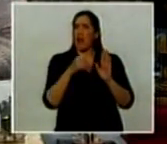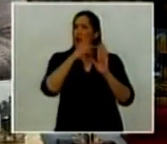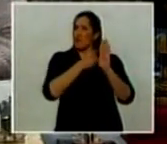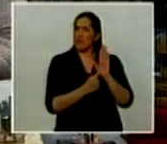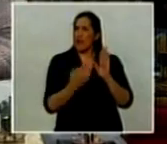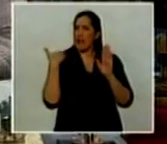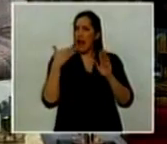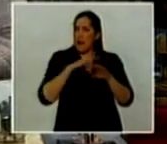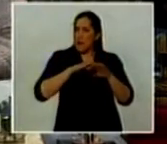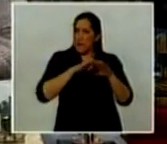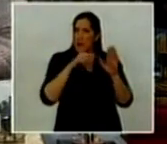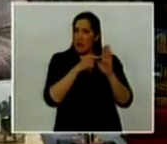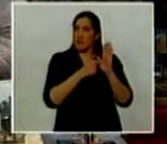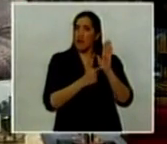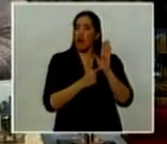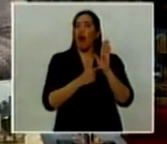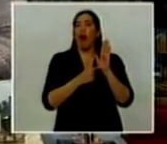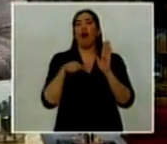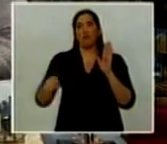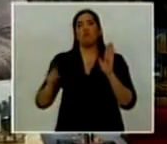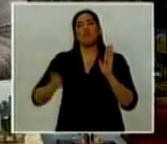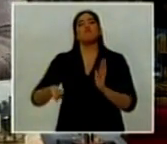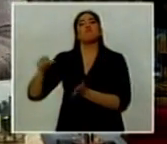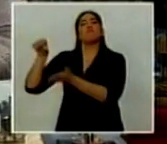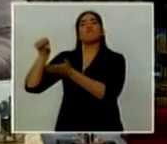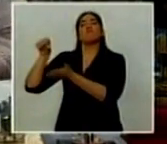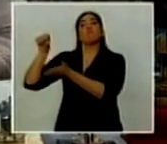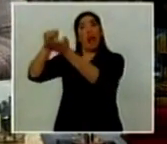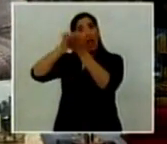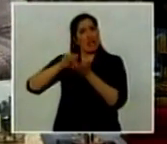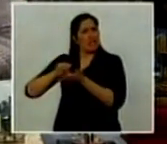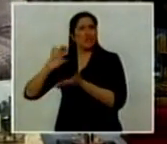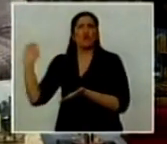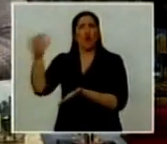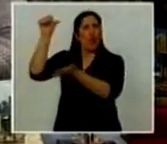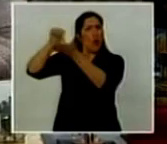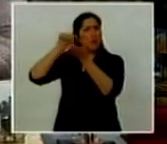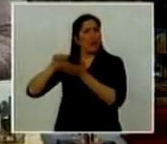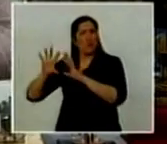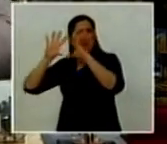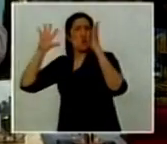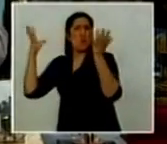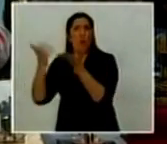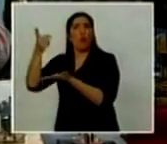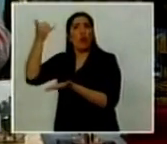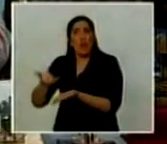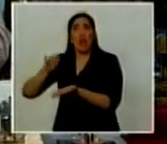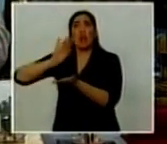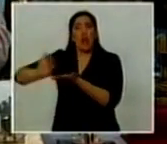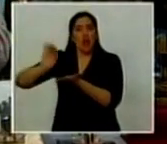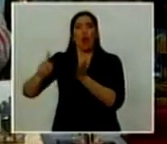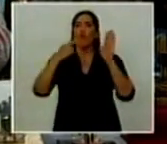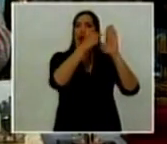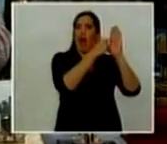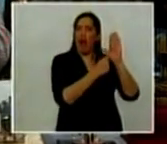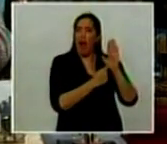que van a regir la reestructuración de la deuda soberana de todos los países del mundo. Esto es obra de lo que nos pasó a